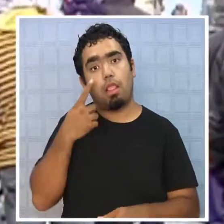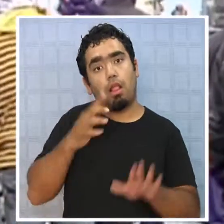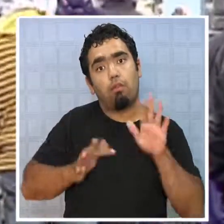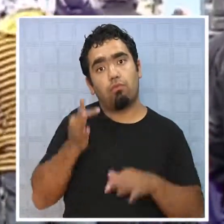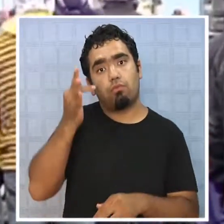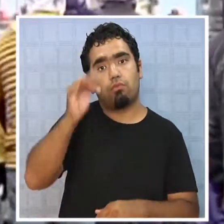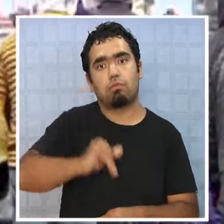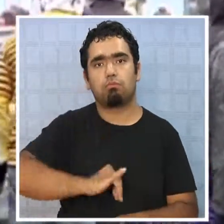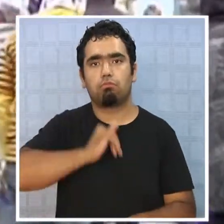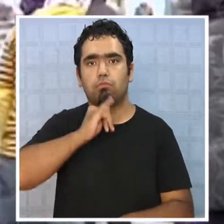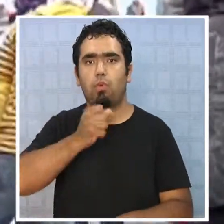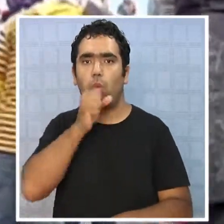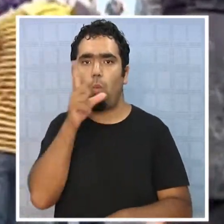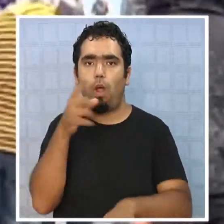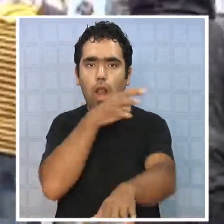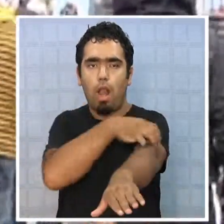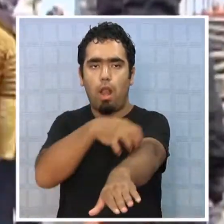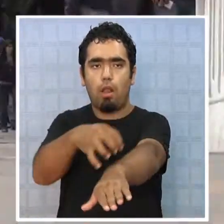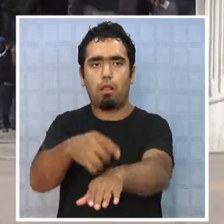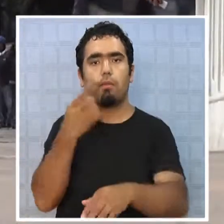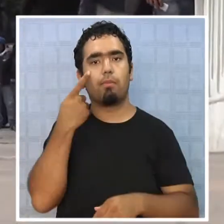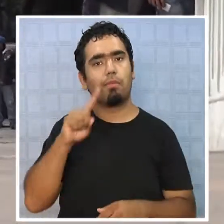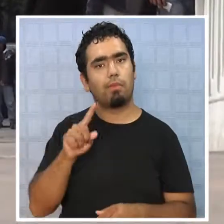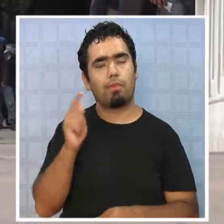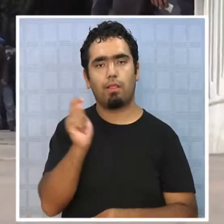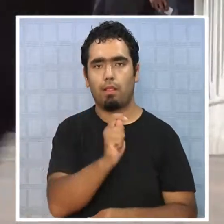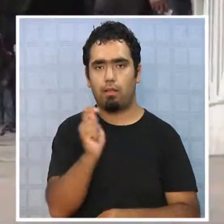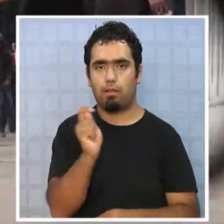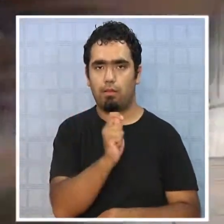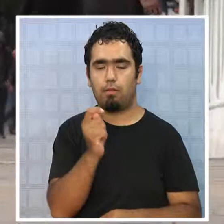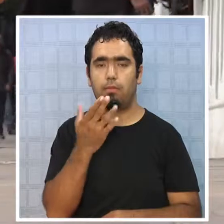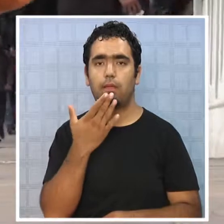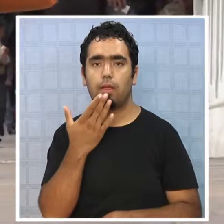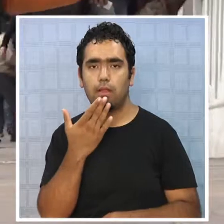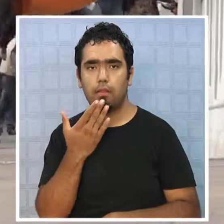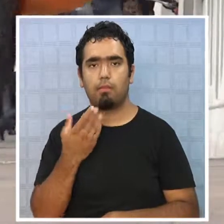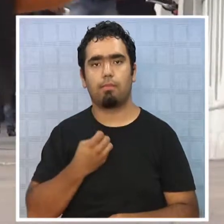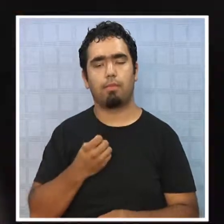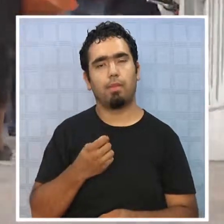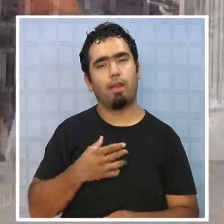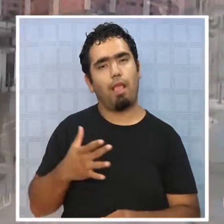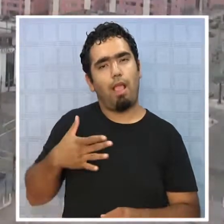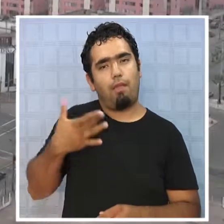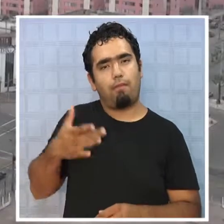centralismo crónico y aunque no lo parezca, Tarapacá también se ve afectada por este mal.